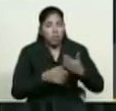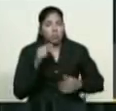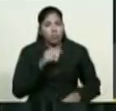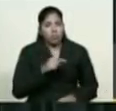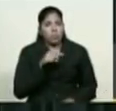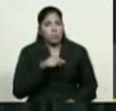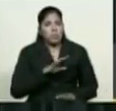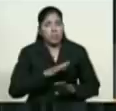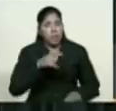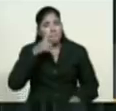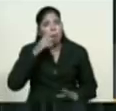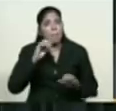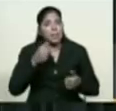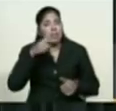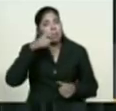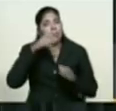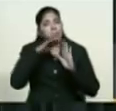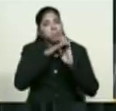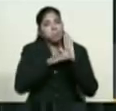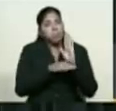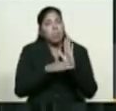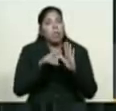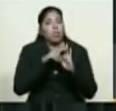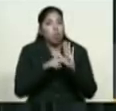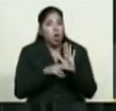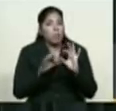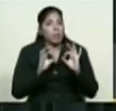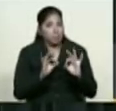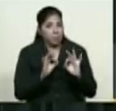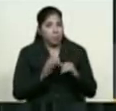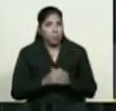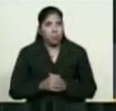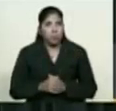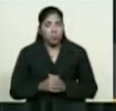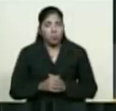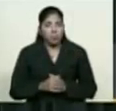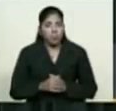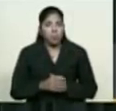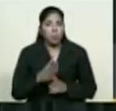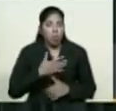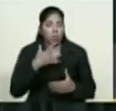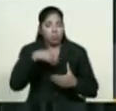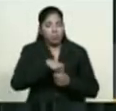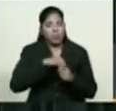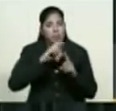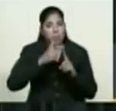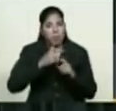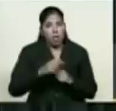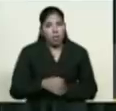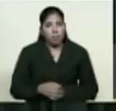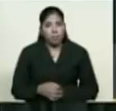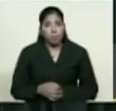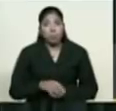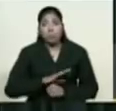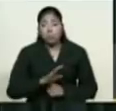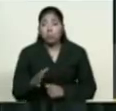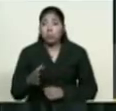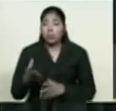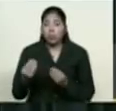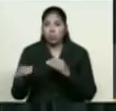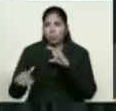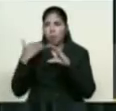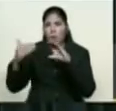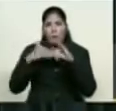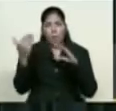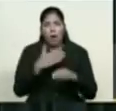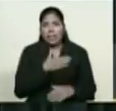los protocolos de seguridad y funcionamiento para estas casas de cambio de criptomonedas. Ya hemos recibido grandes demandas y queremos,